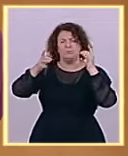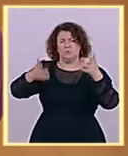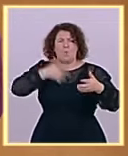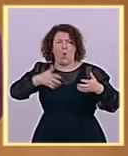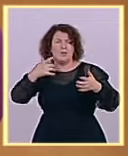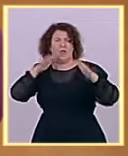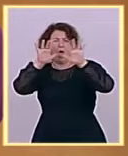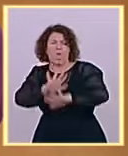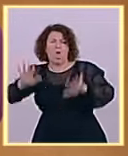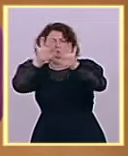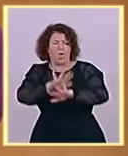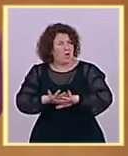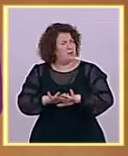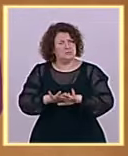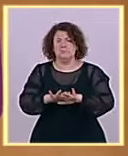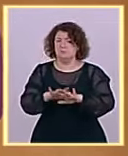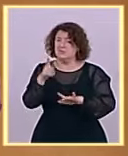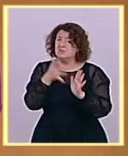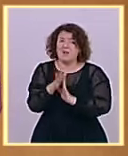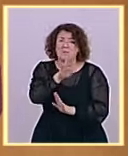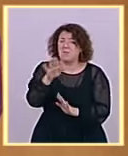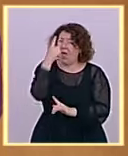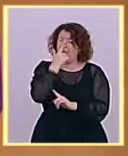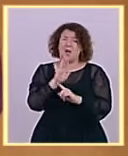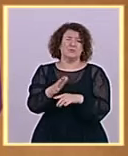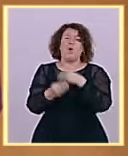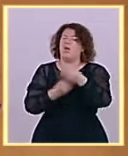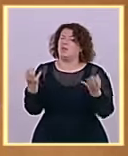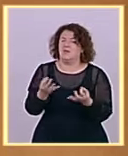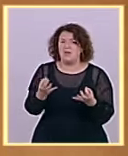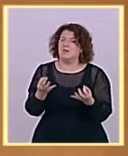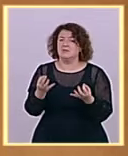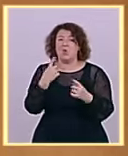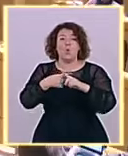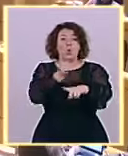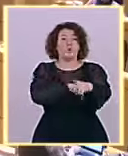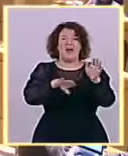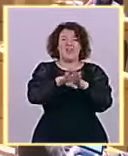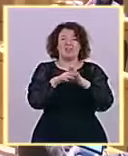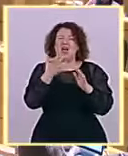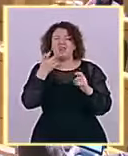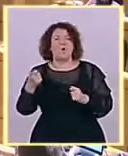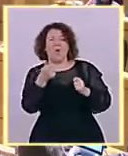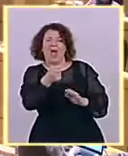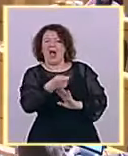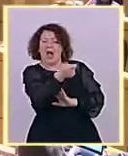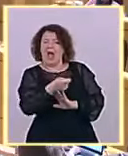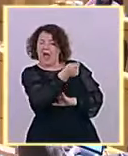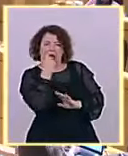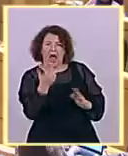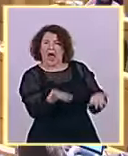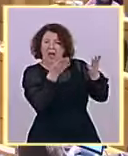único que hacen es alimentar a la ultraderecha de este país, que es la que se aprovecha electoralmente, usted lo sabe,